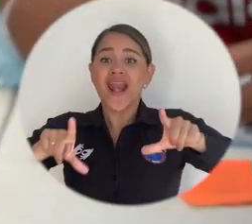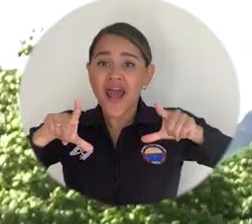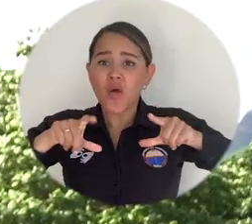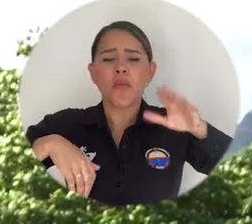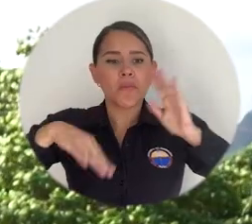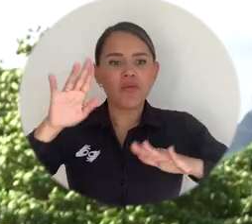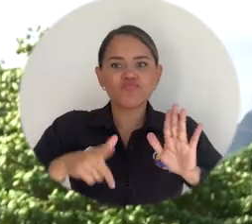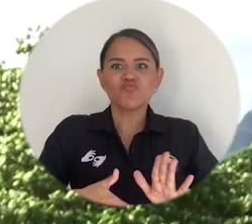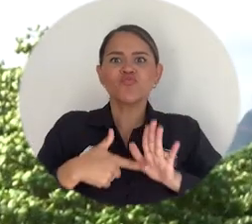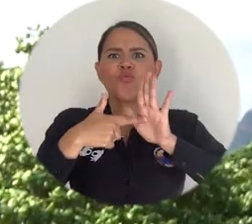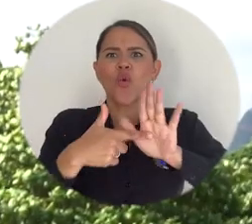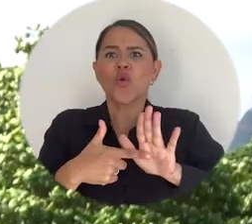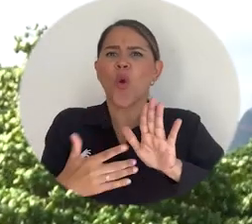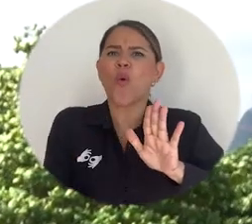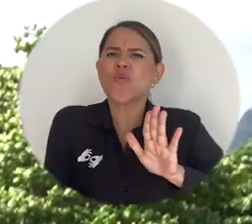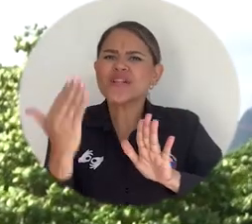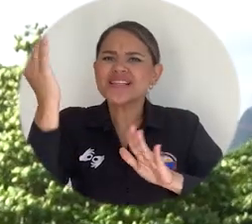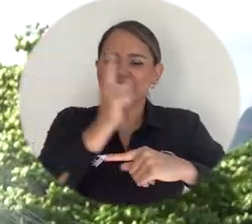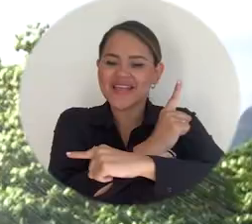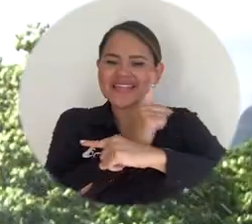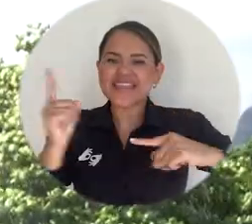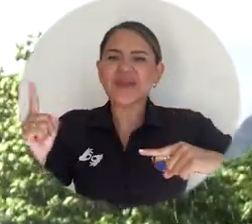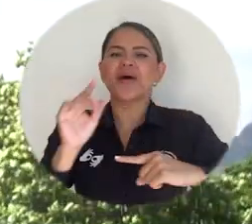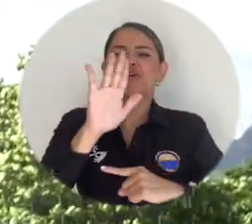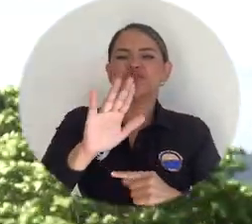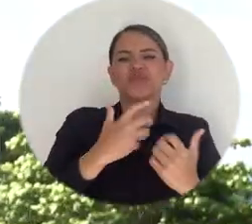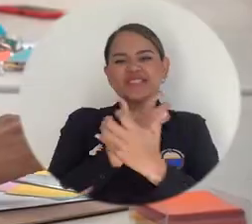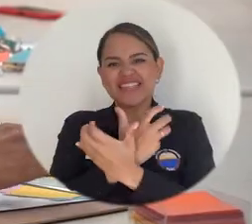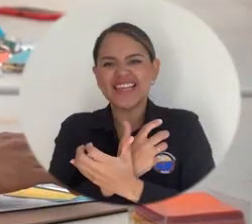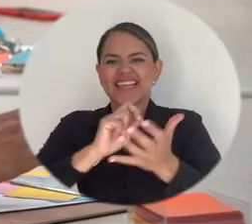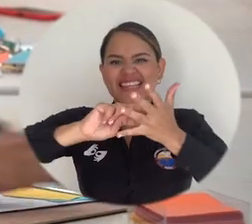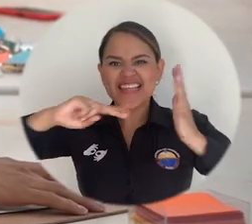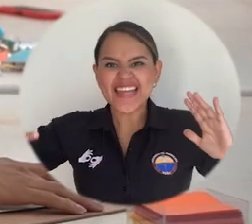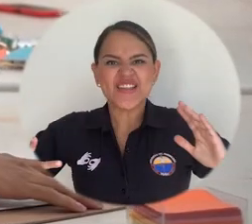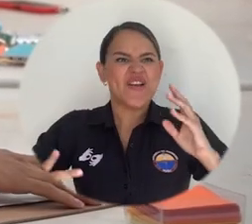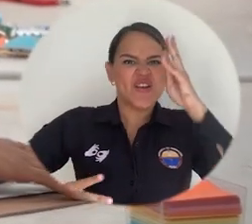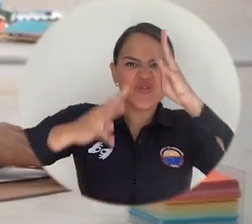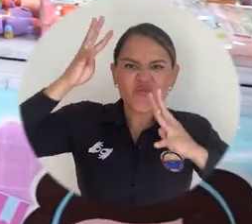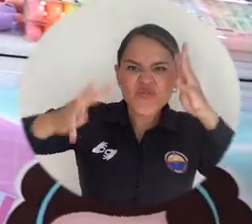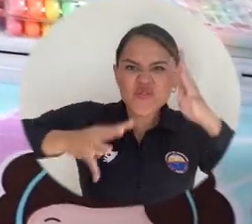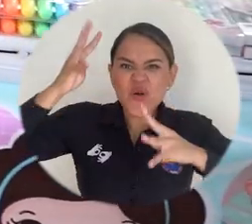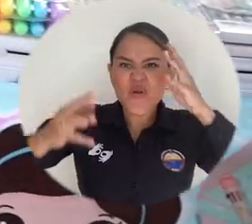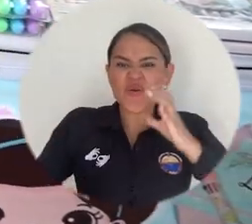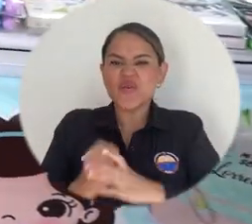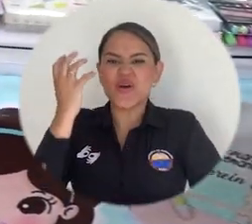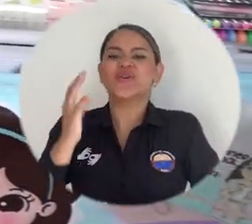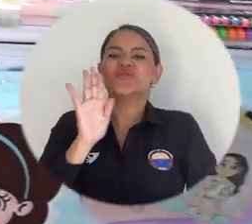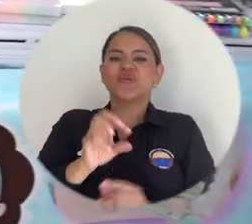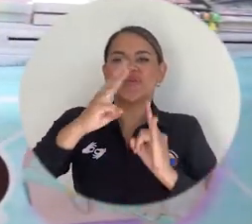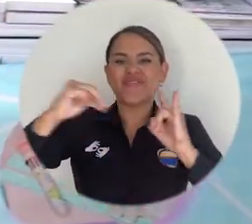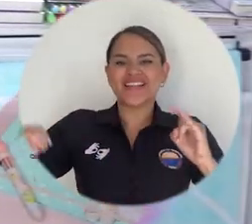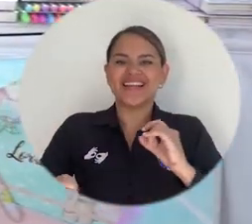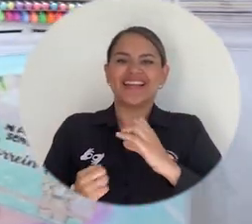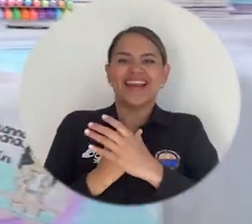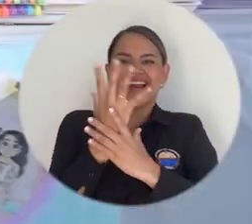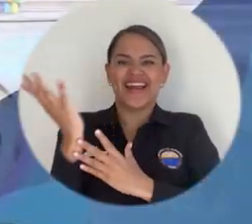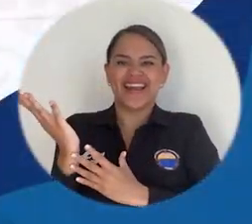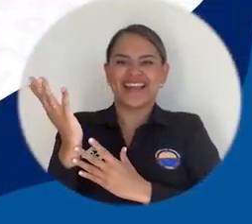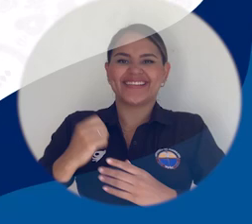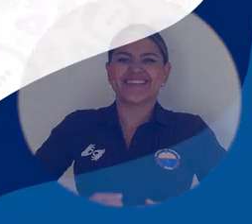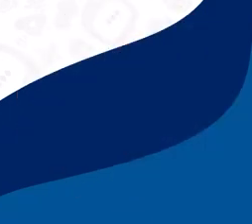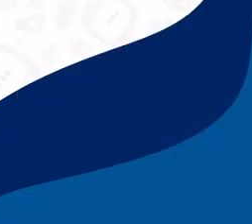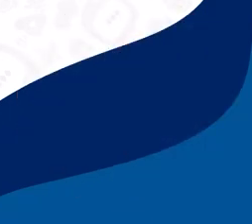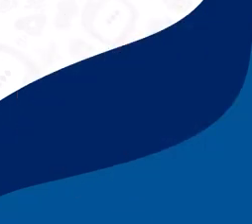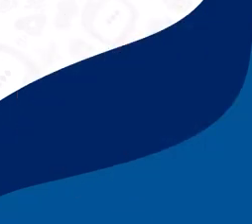Magdalena sobresalieron en la décima edición de la Semana de la Ciencia, la Tecnología, la Innovación y el Emprendimiento, Unimagdalena Crea.